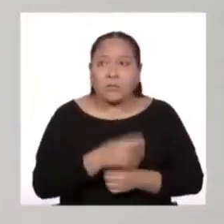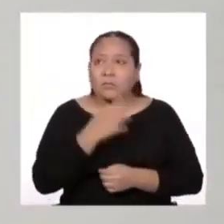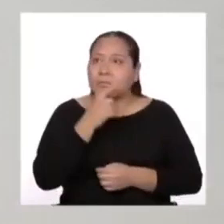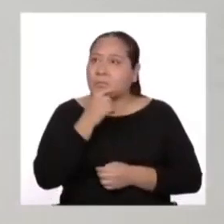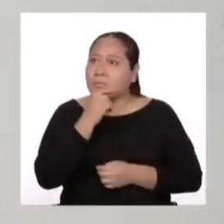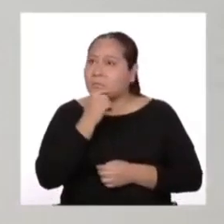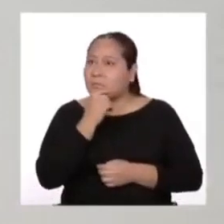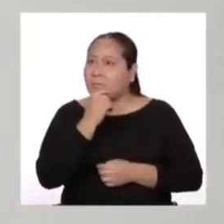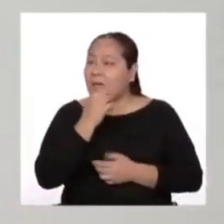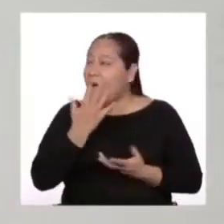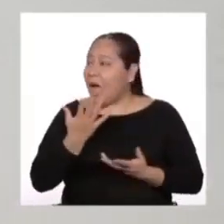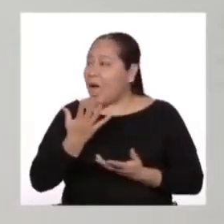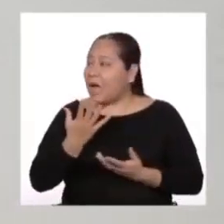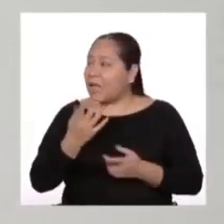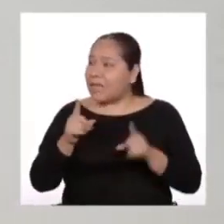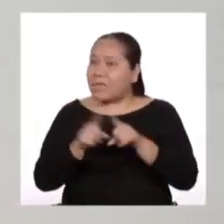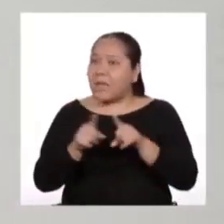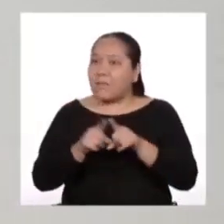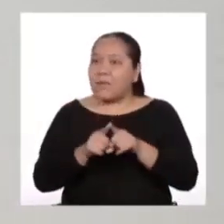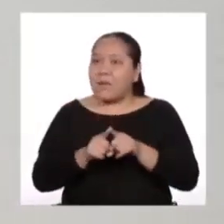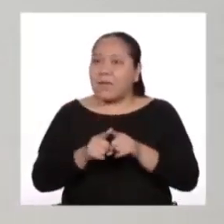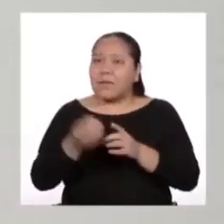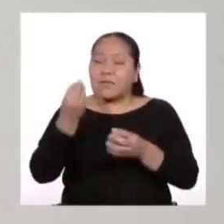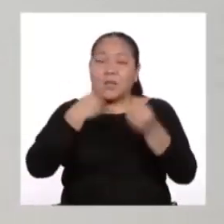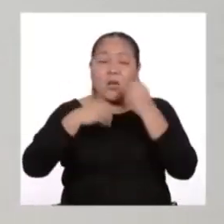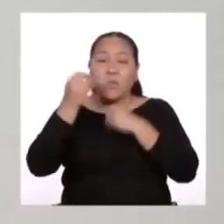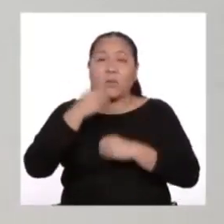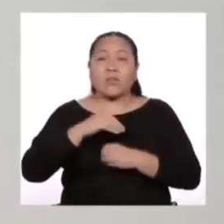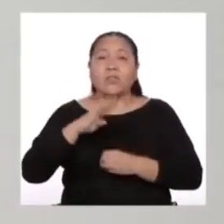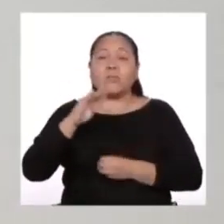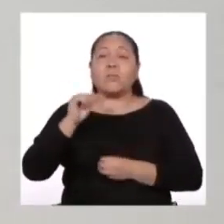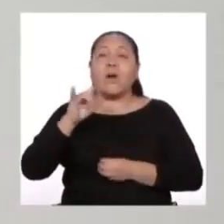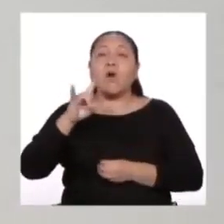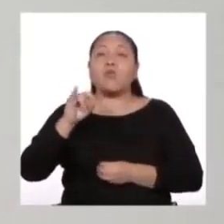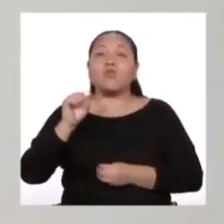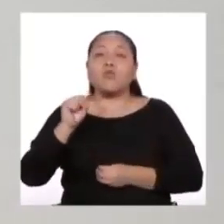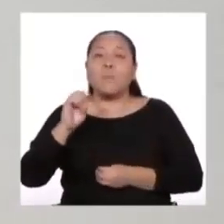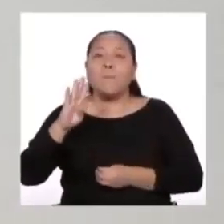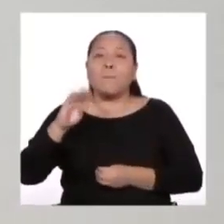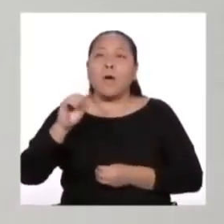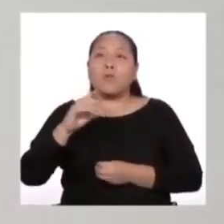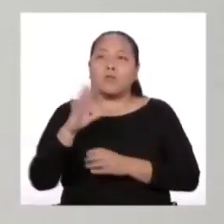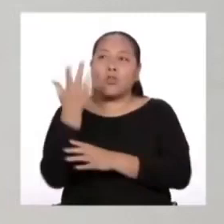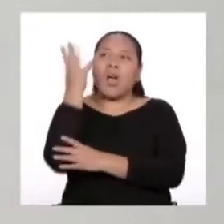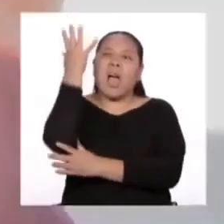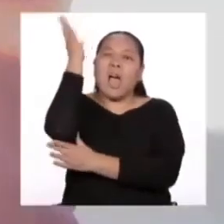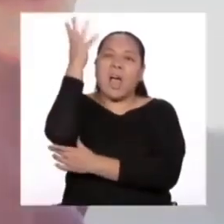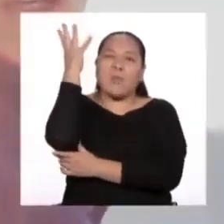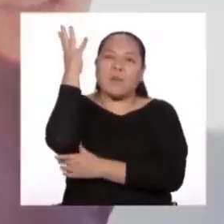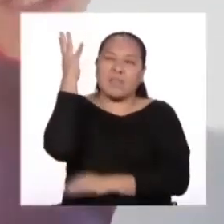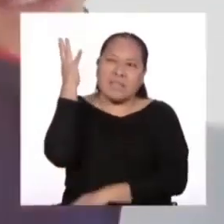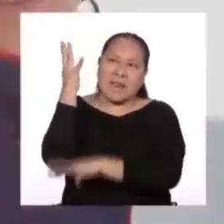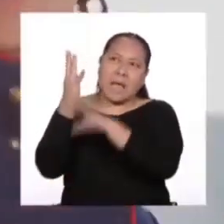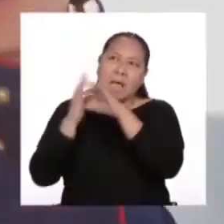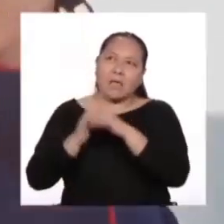Entonces, ¿se comen también los baobabs? Los baobabs no son arbustos, son árboles tan grandes como iglesias. Antes de crecer son